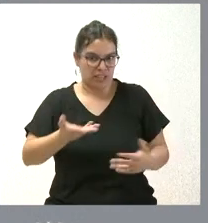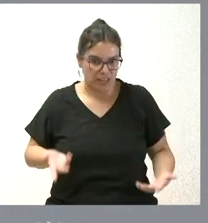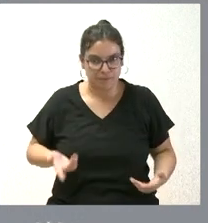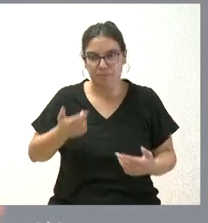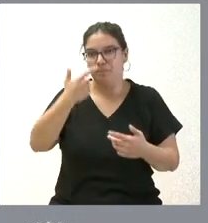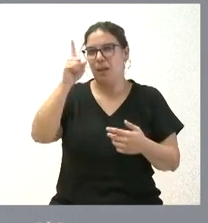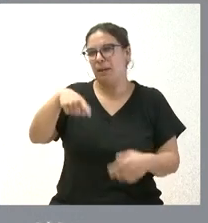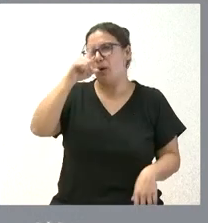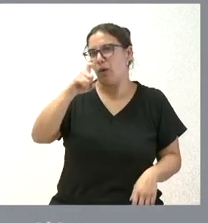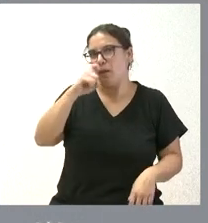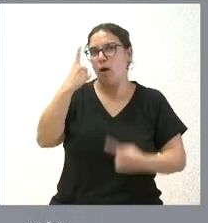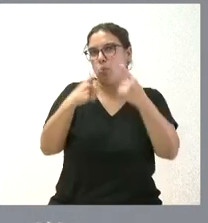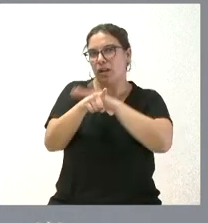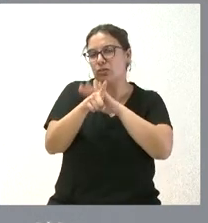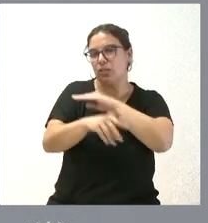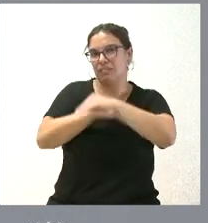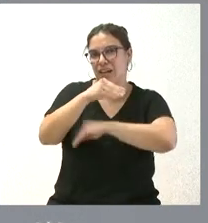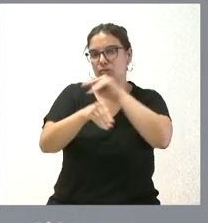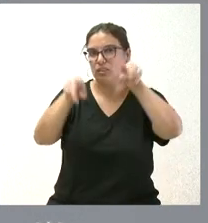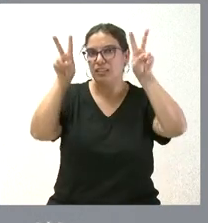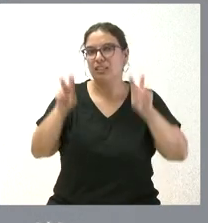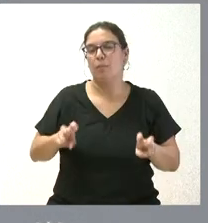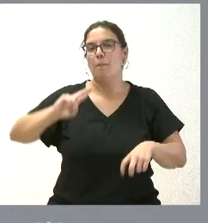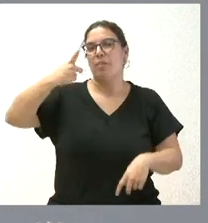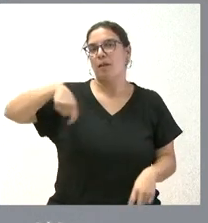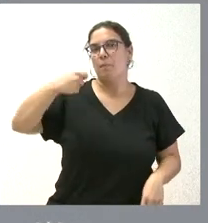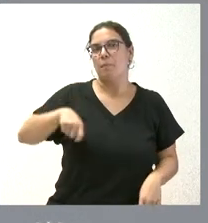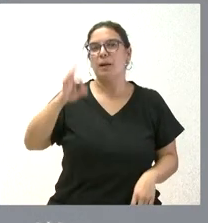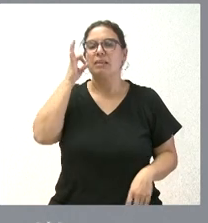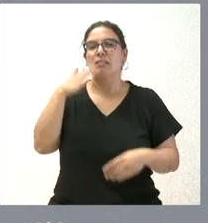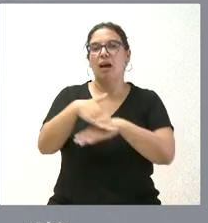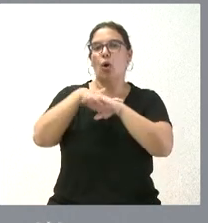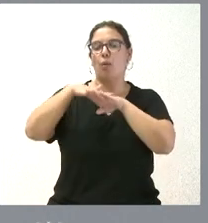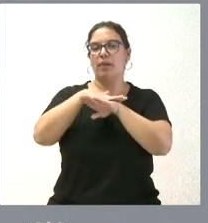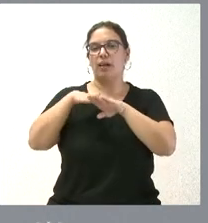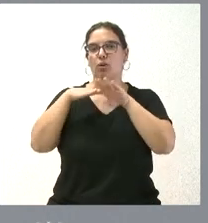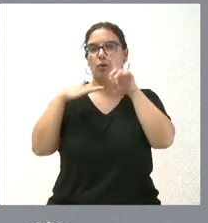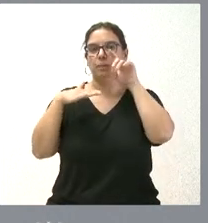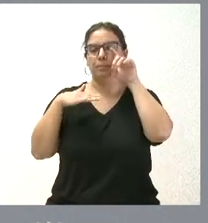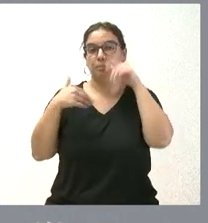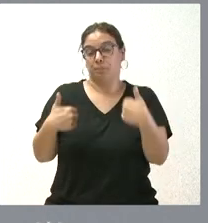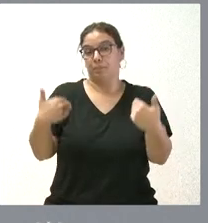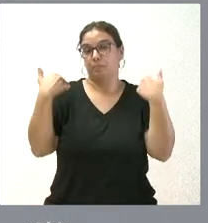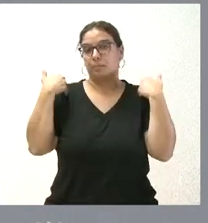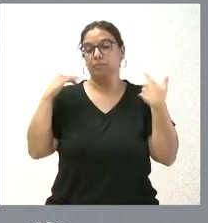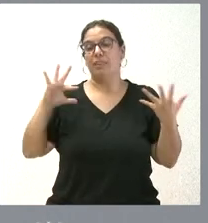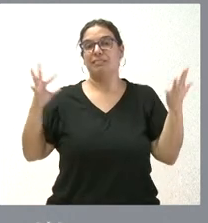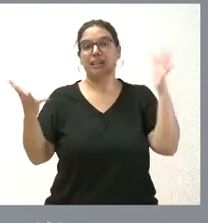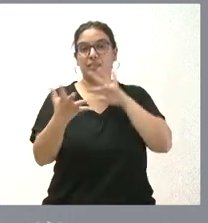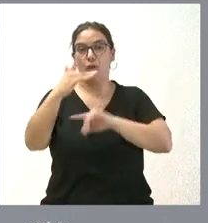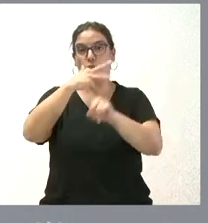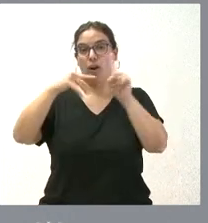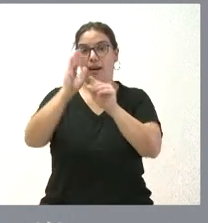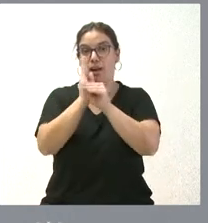Recordamos algunas de las gestiones que en esta materia ha podido hacer la vicepresidenta del Gobierno y responsable de la transición ecológica,